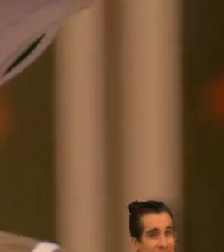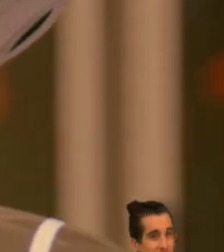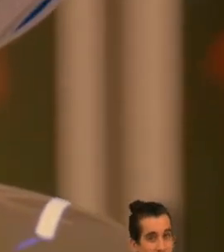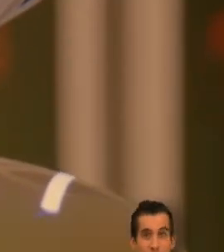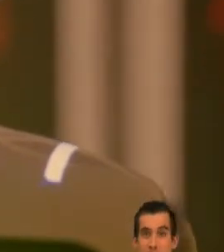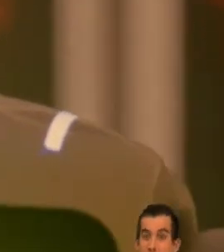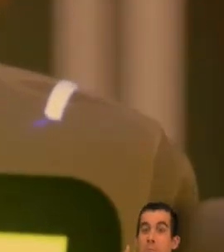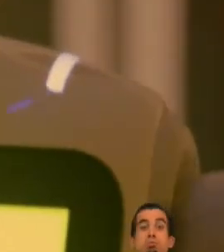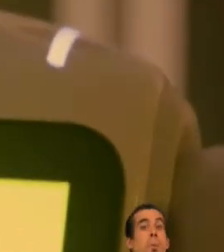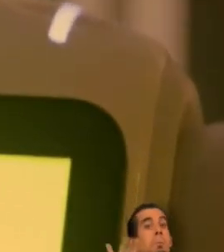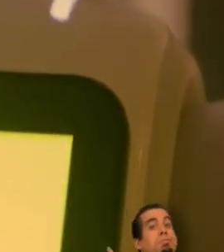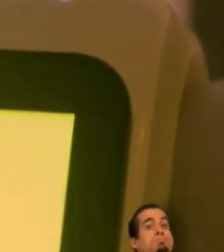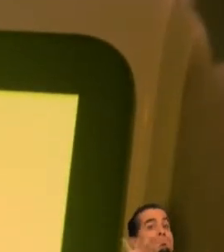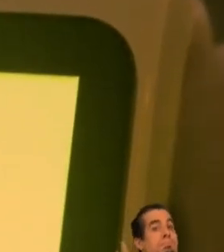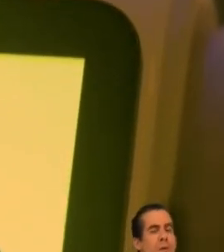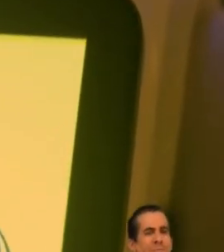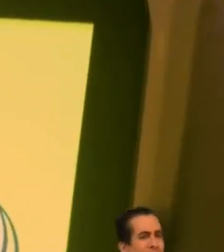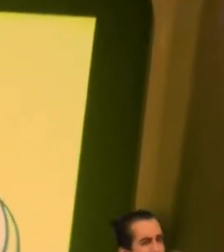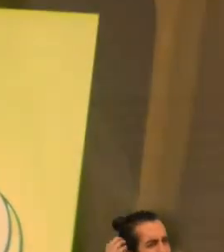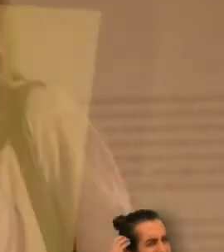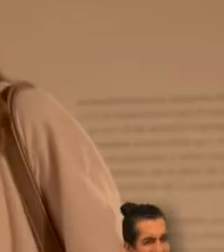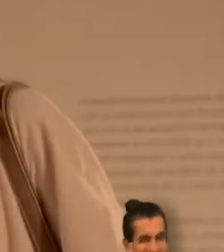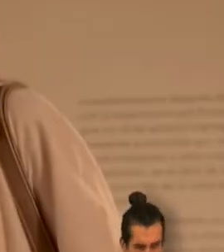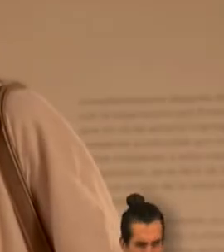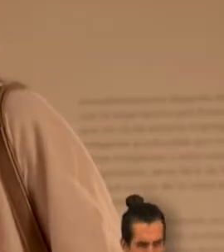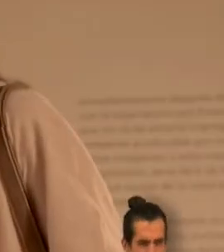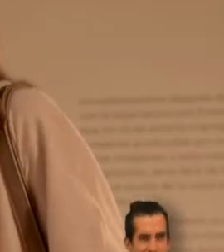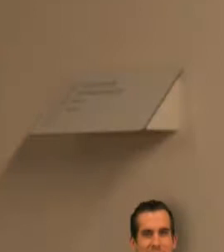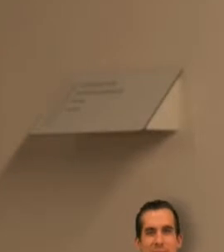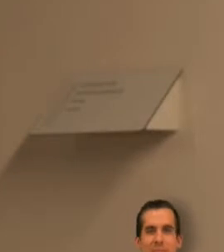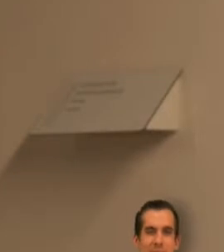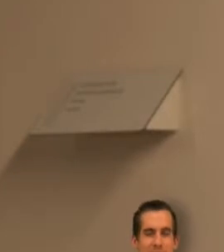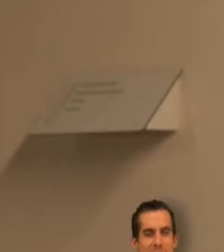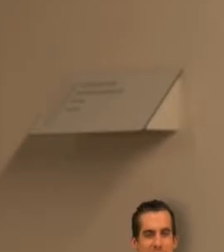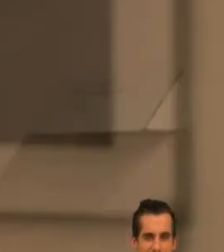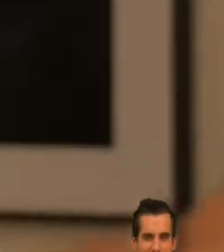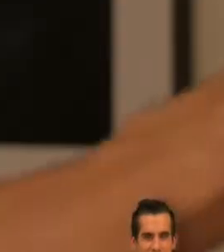o mediante interacción con la pantalla táctil PACA pantalla táctil